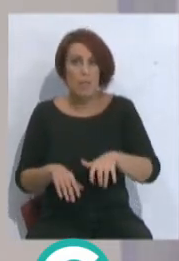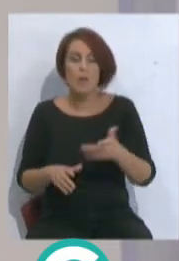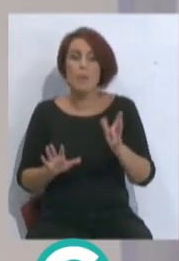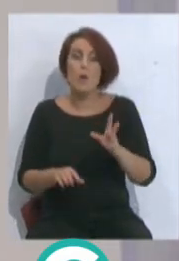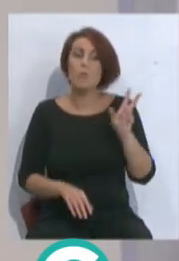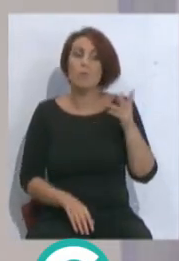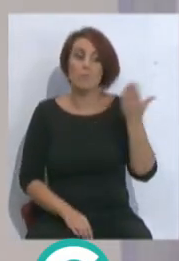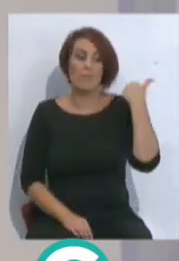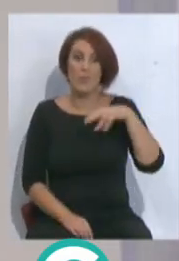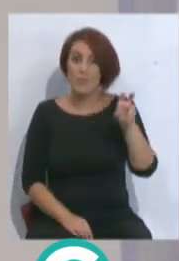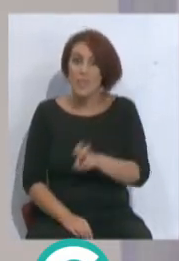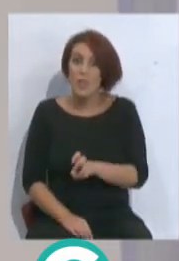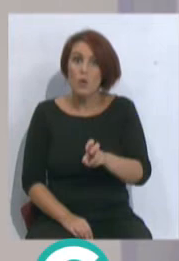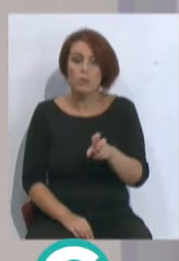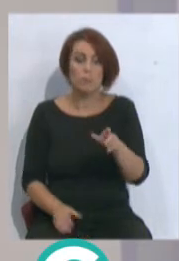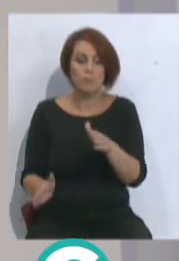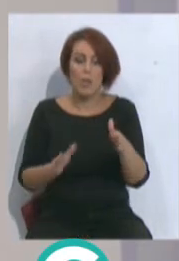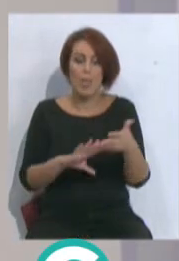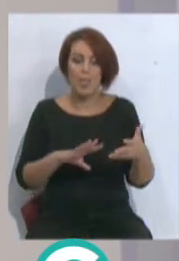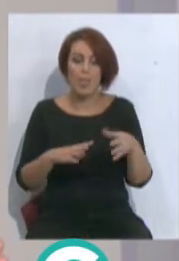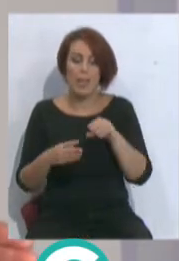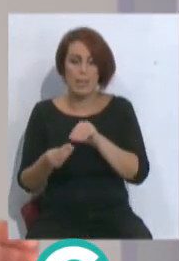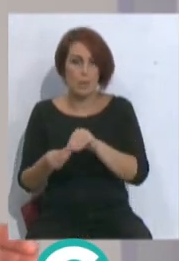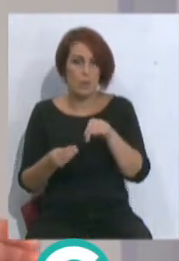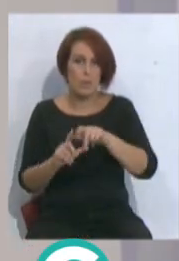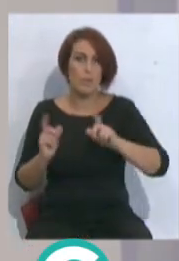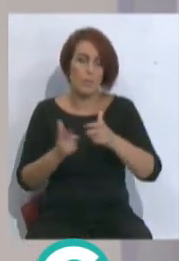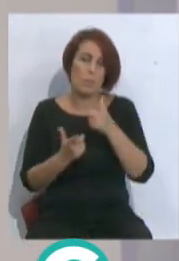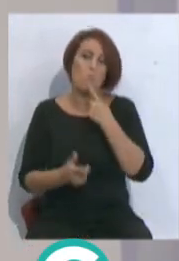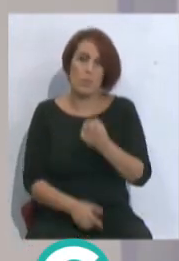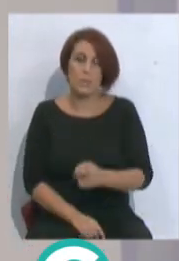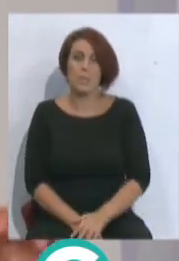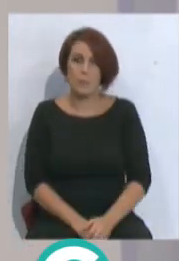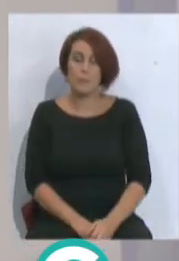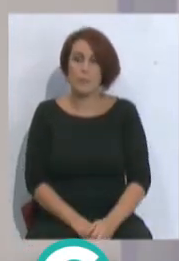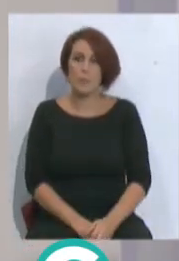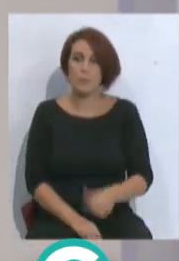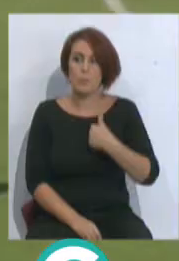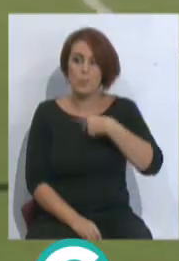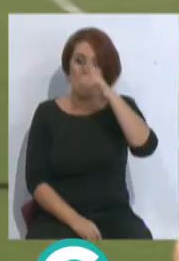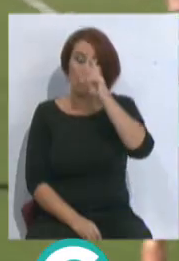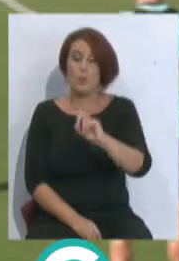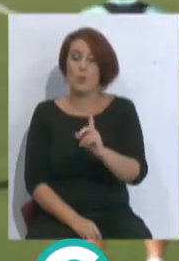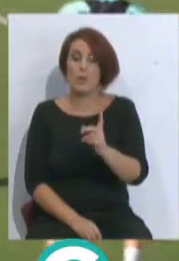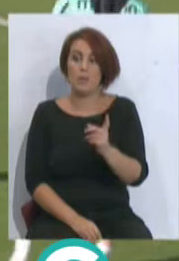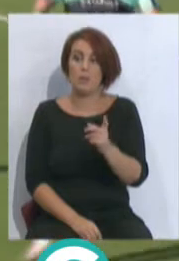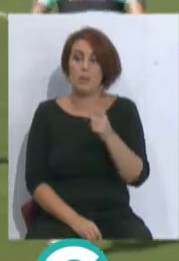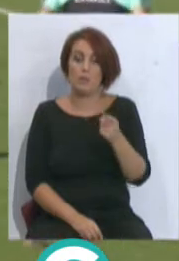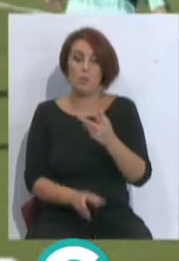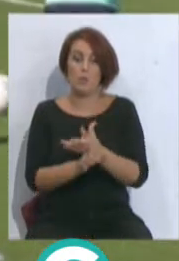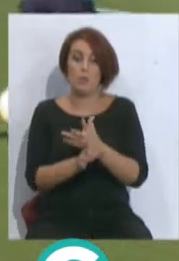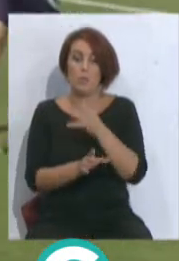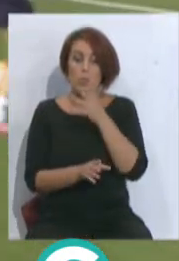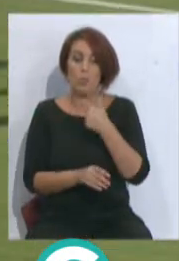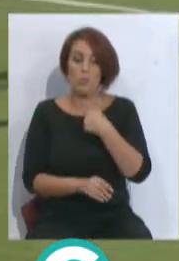le costó ese periodo de adaptación al equipo. A mí no me preocupa eso en ese tipo de